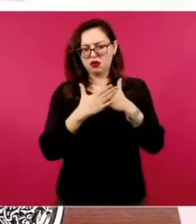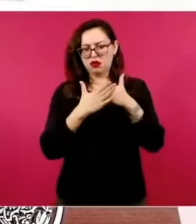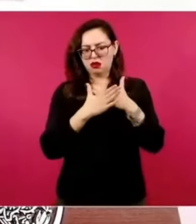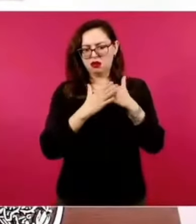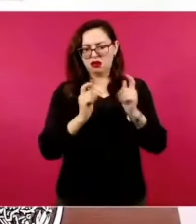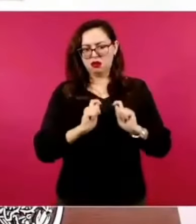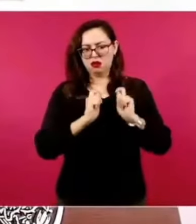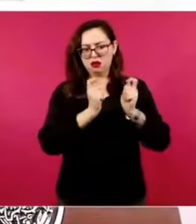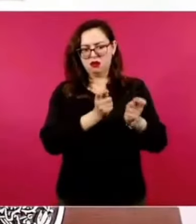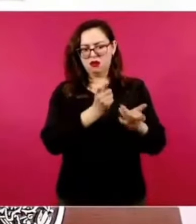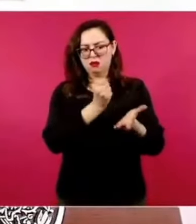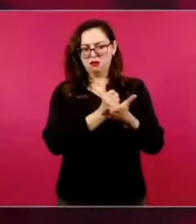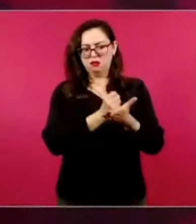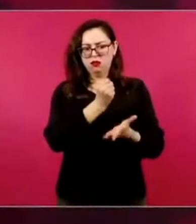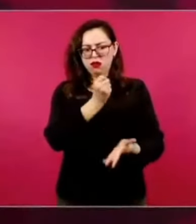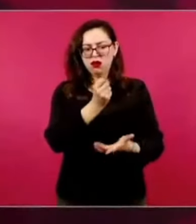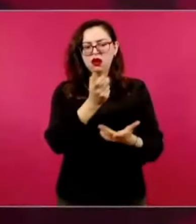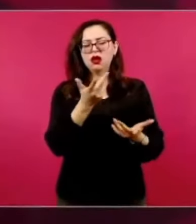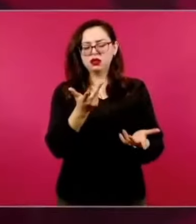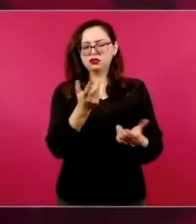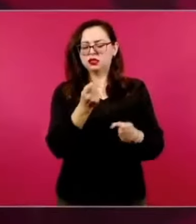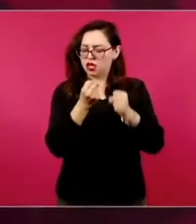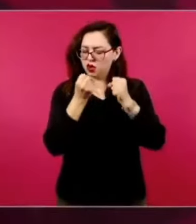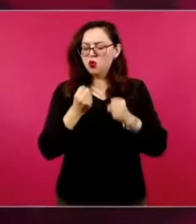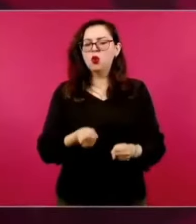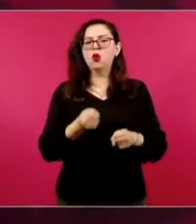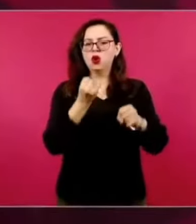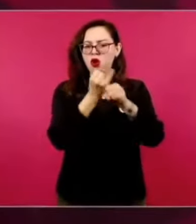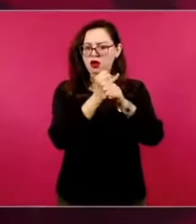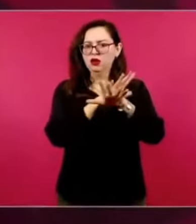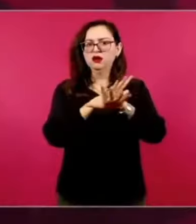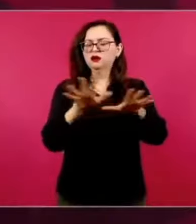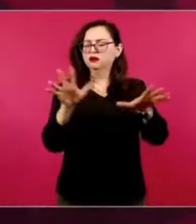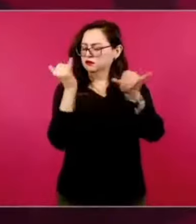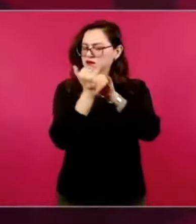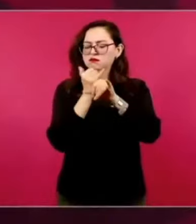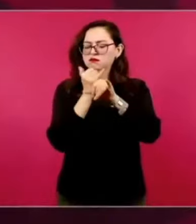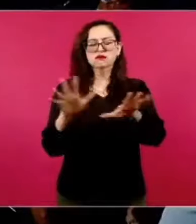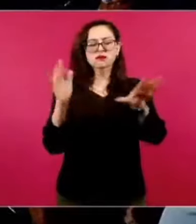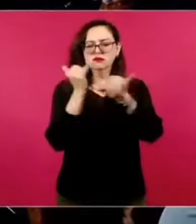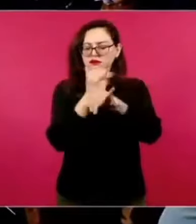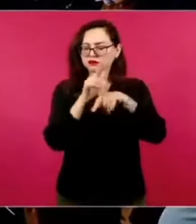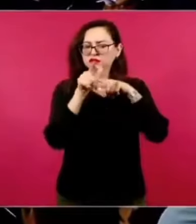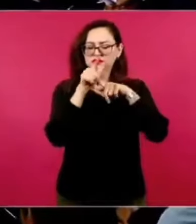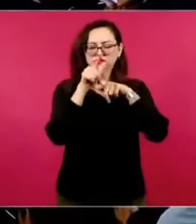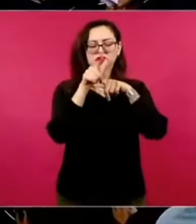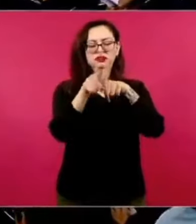Cada quien con